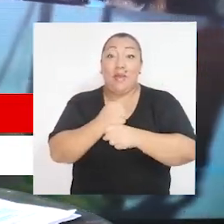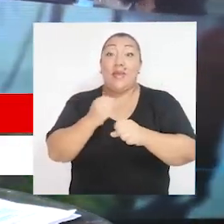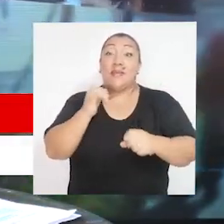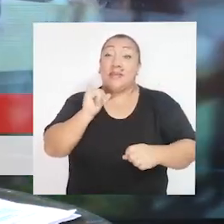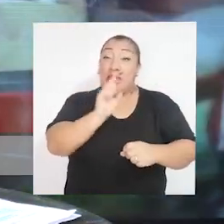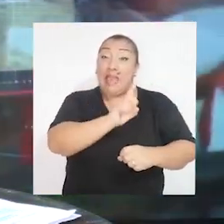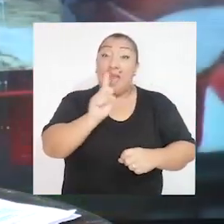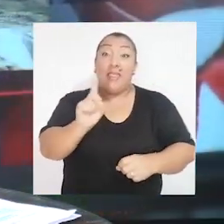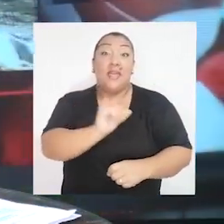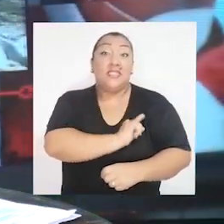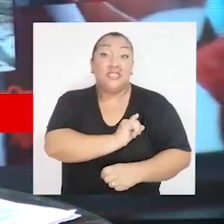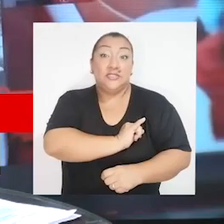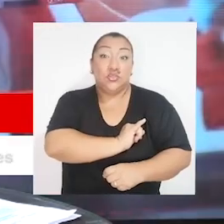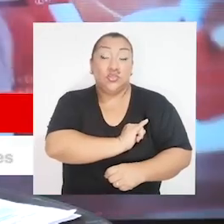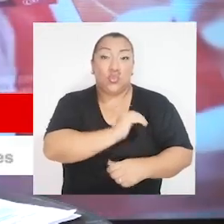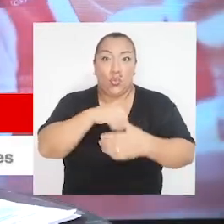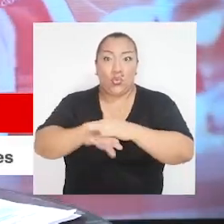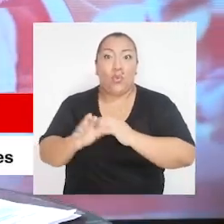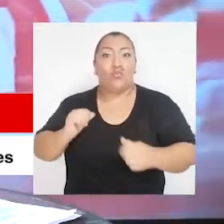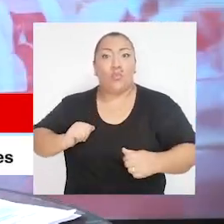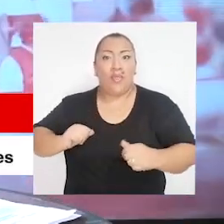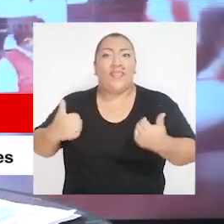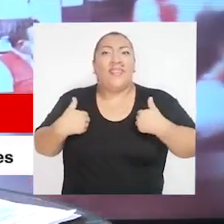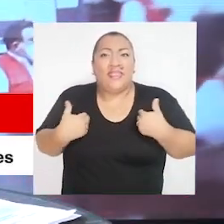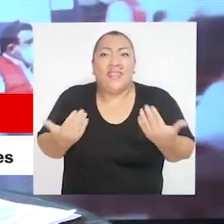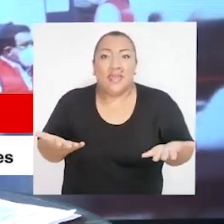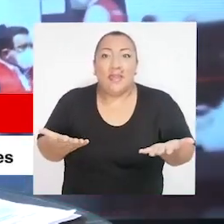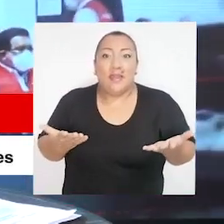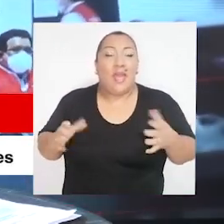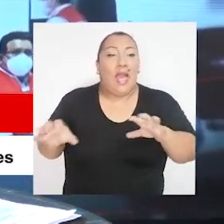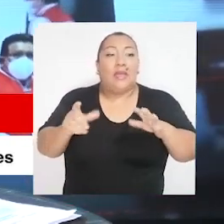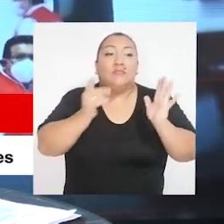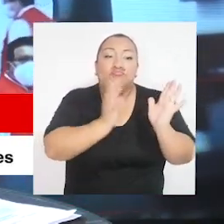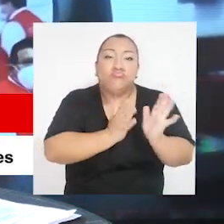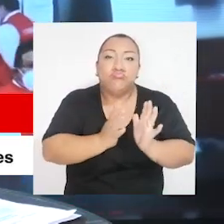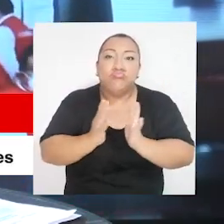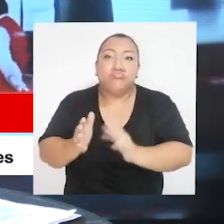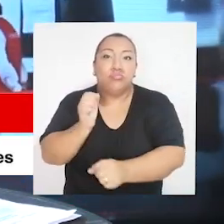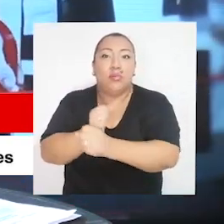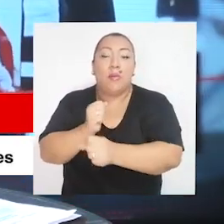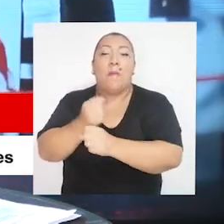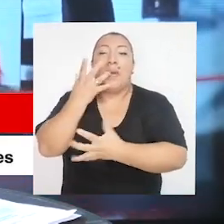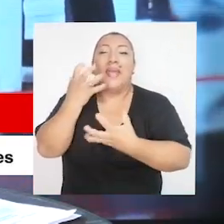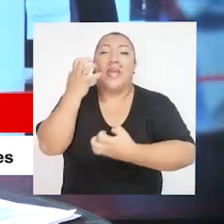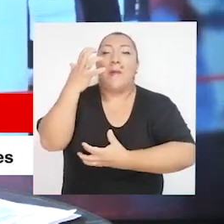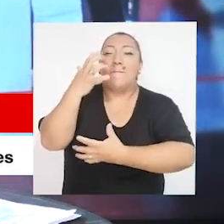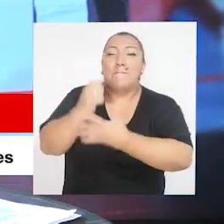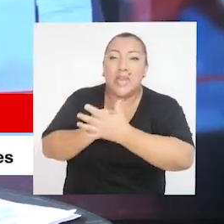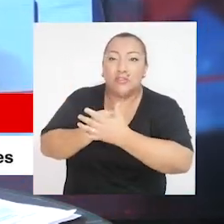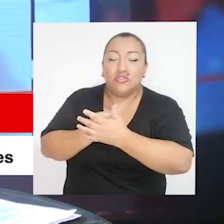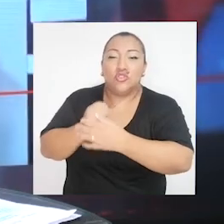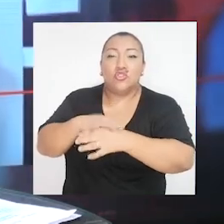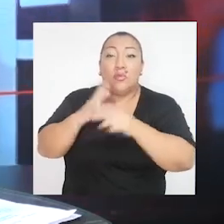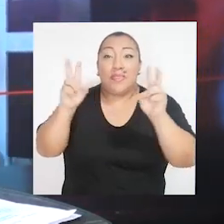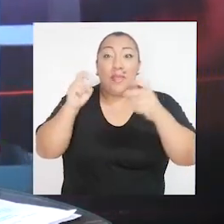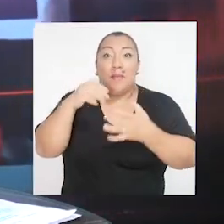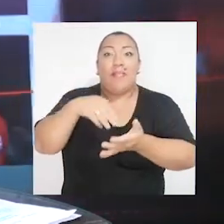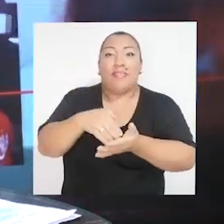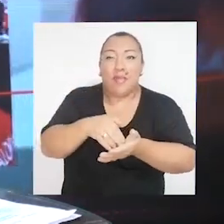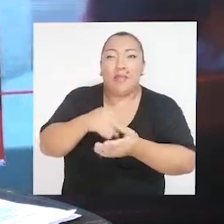sistema. Y cada entidad tiene que elaborar este plan para reducir la